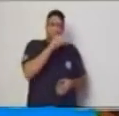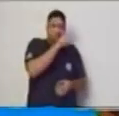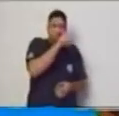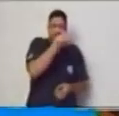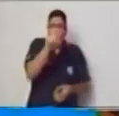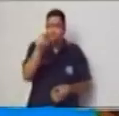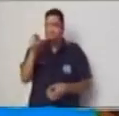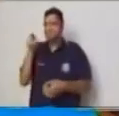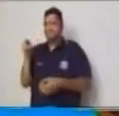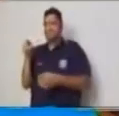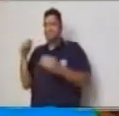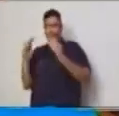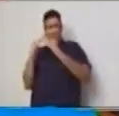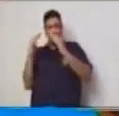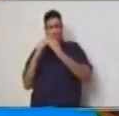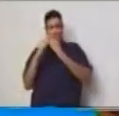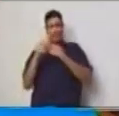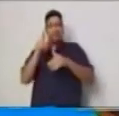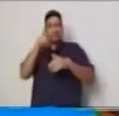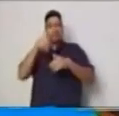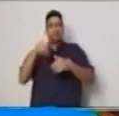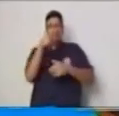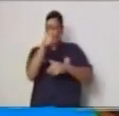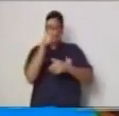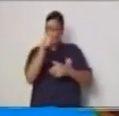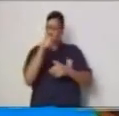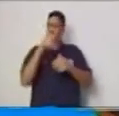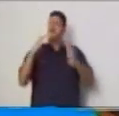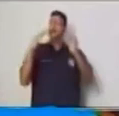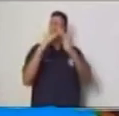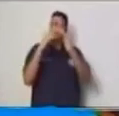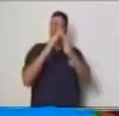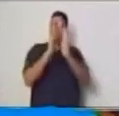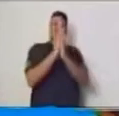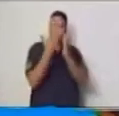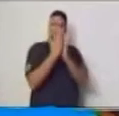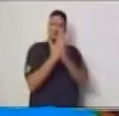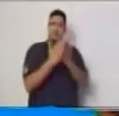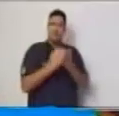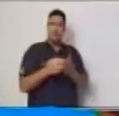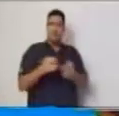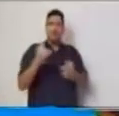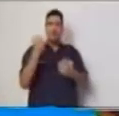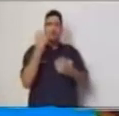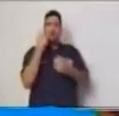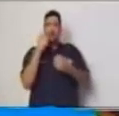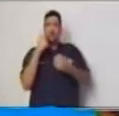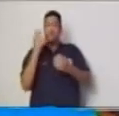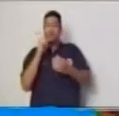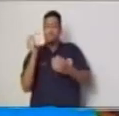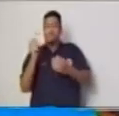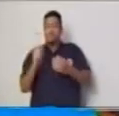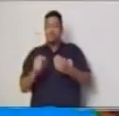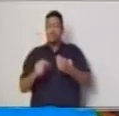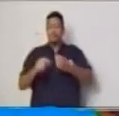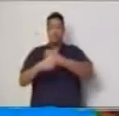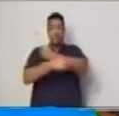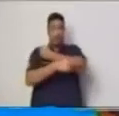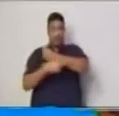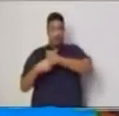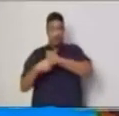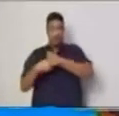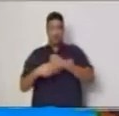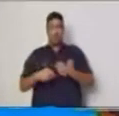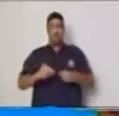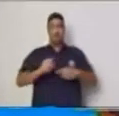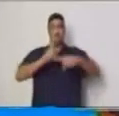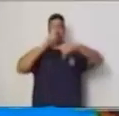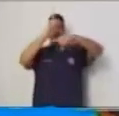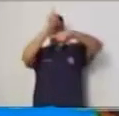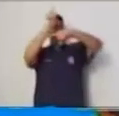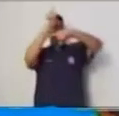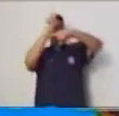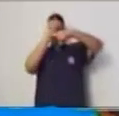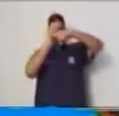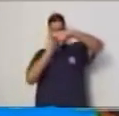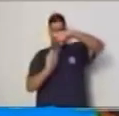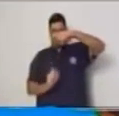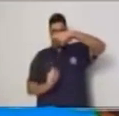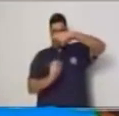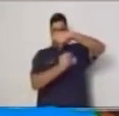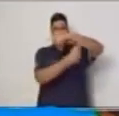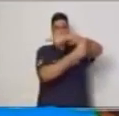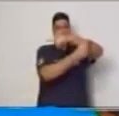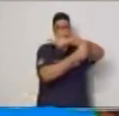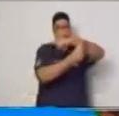de plano cartesiano si recuerda el plano que acabo de trazar en el ejemplo anterior y